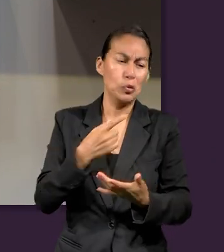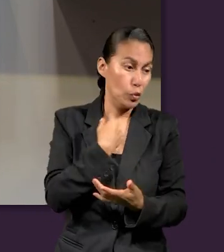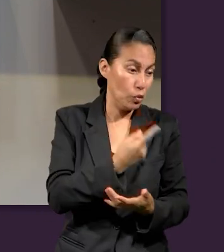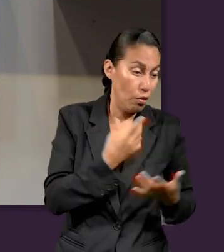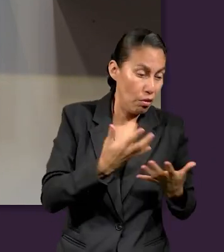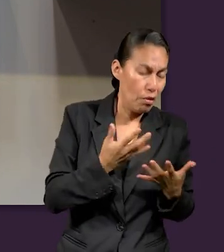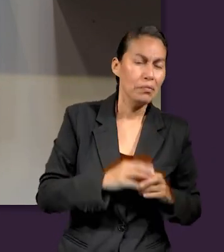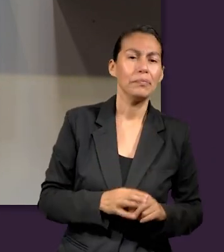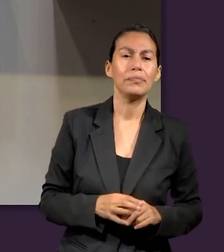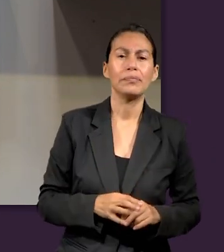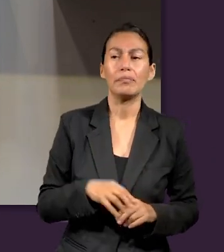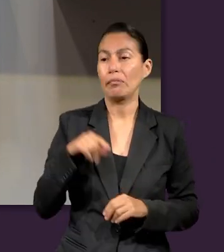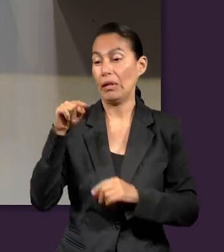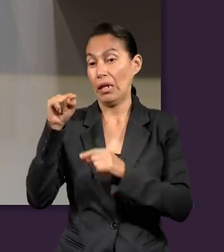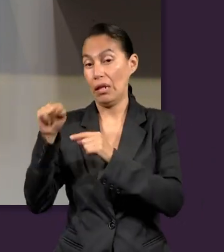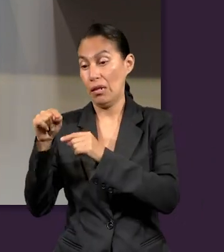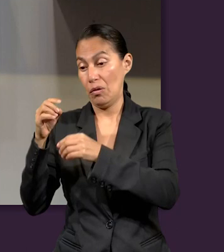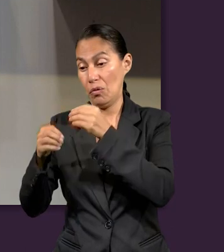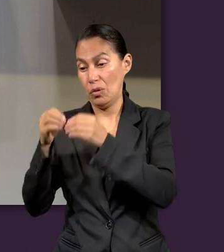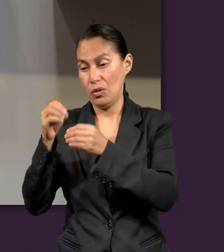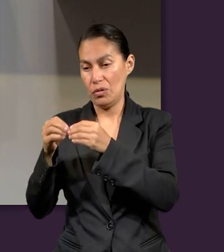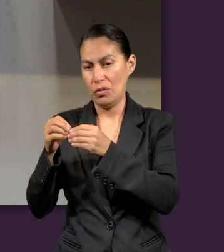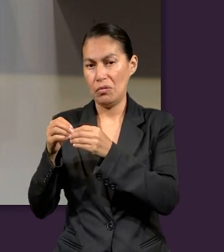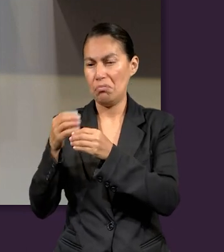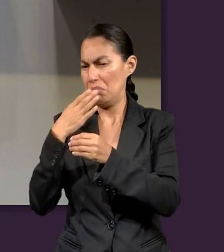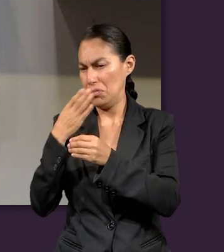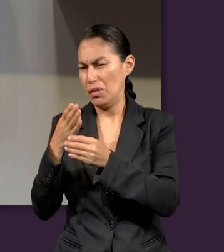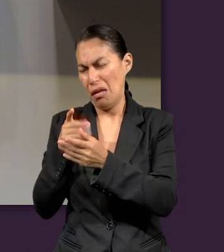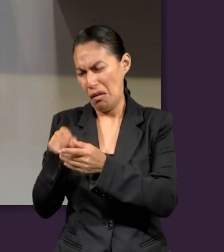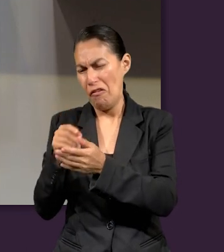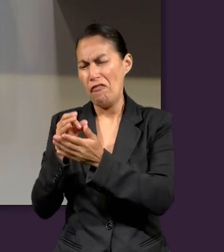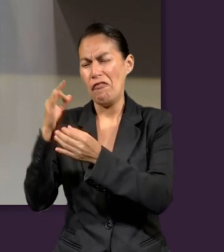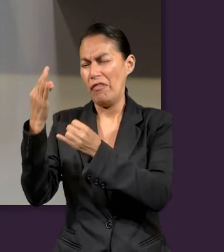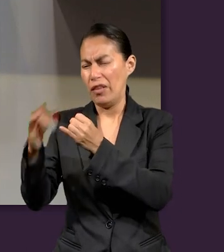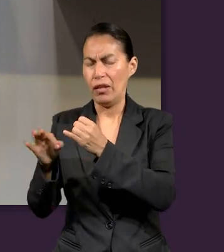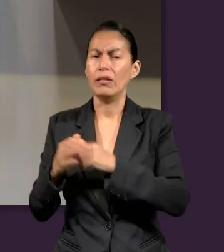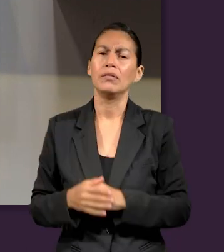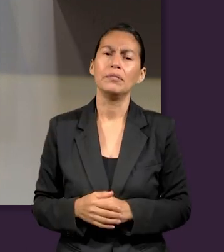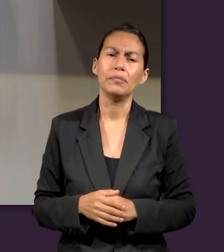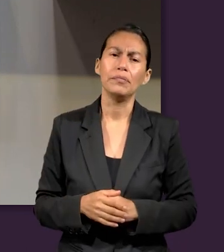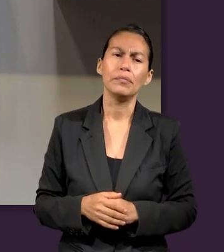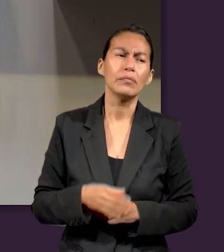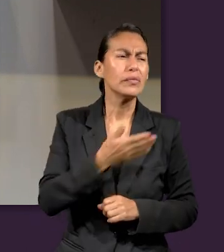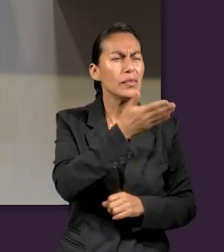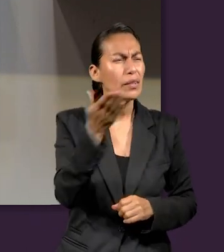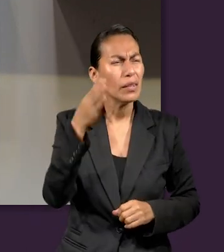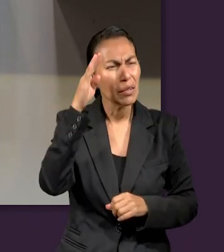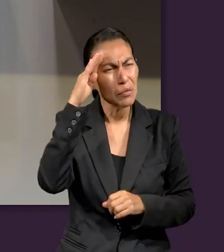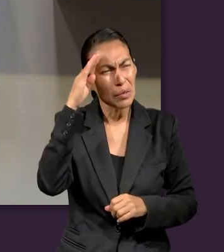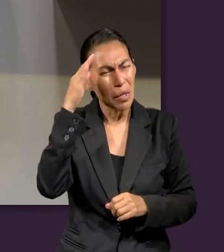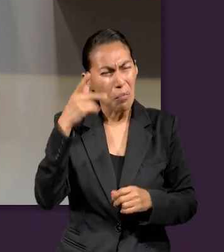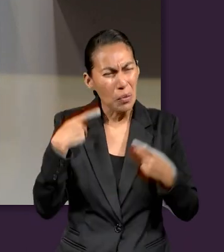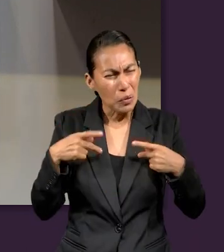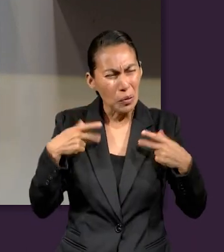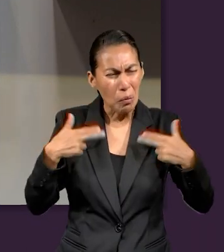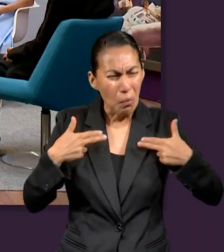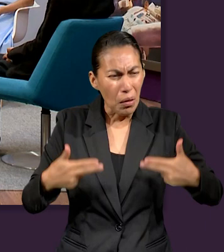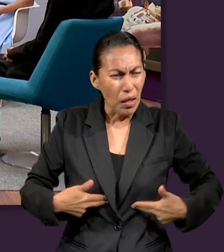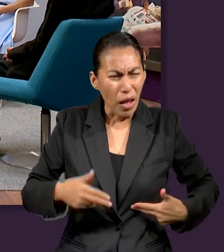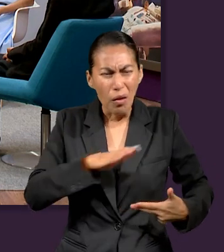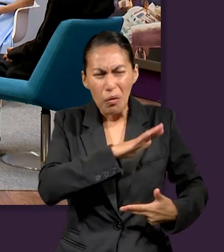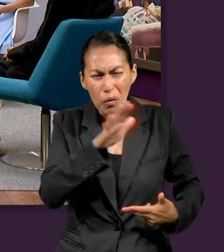justamente hicimos. Ahí se va a decidir el destino final. ¿Cómo se consideran ustedes? ¿Cómo consideran ustedes el destino final de la humanidad?